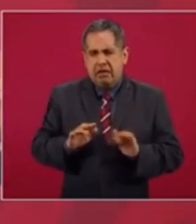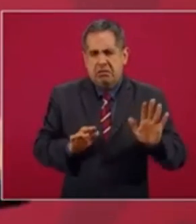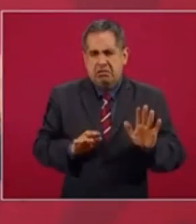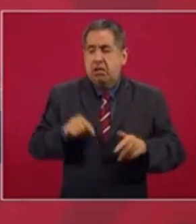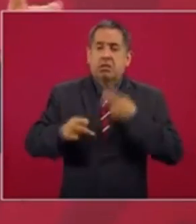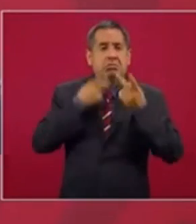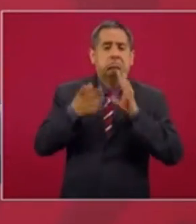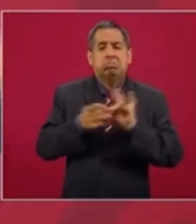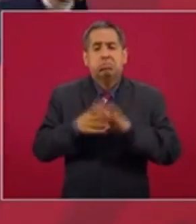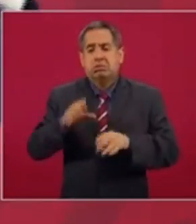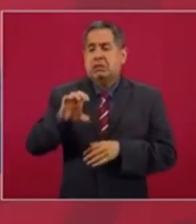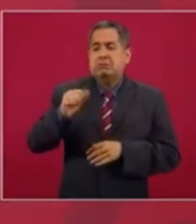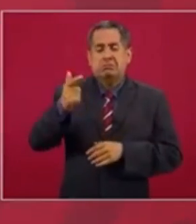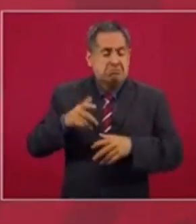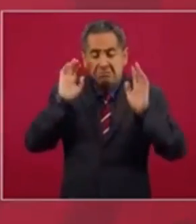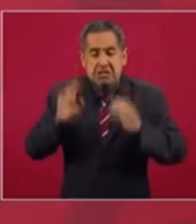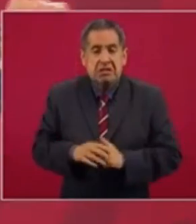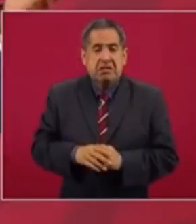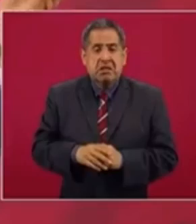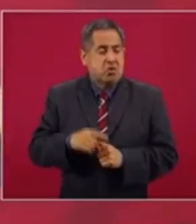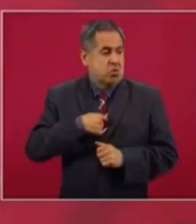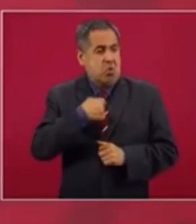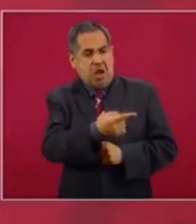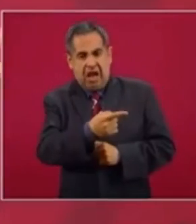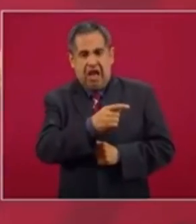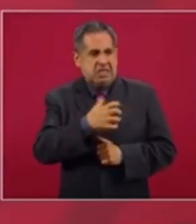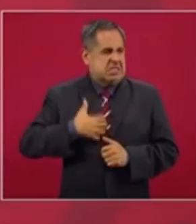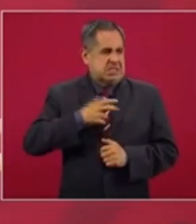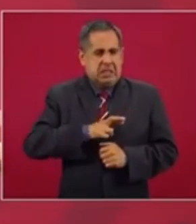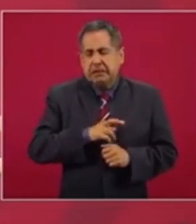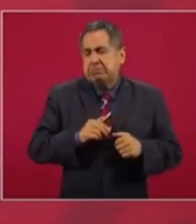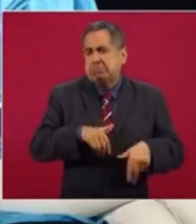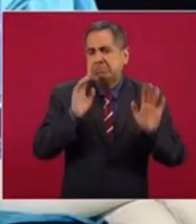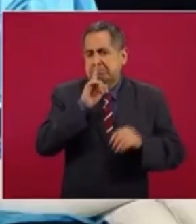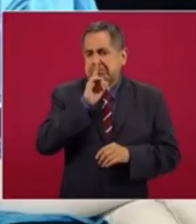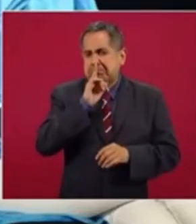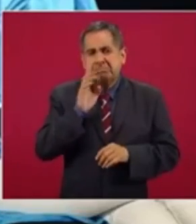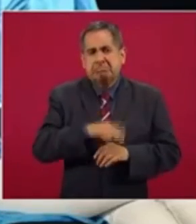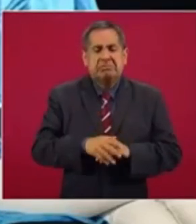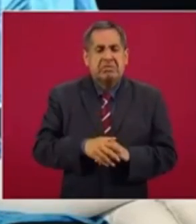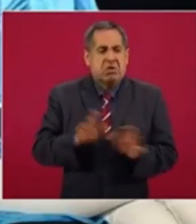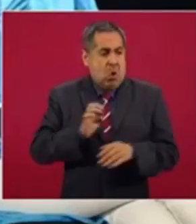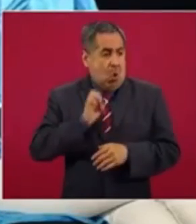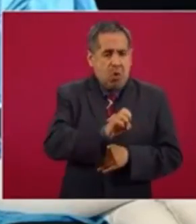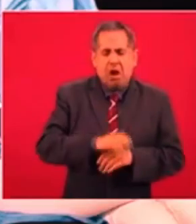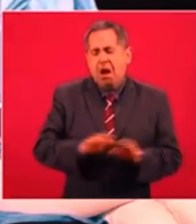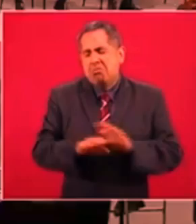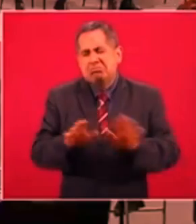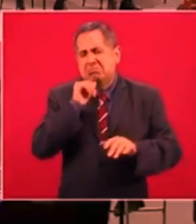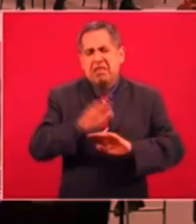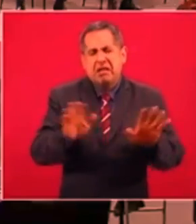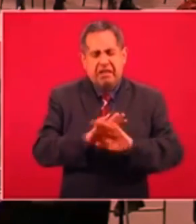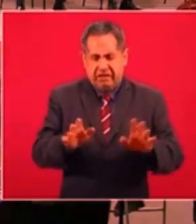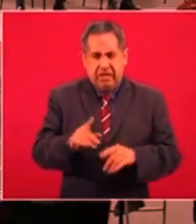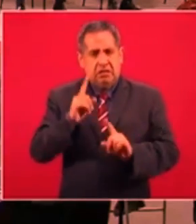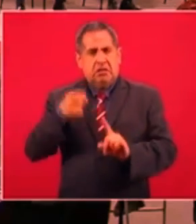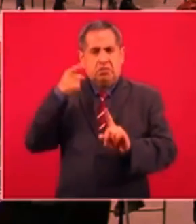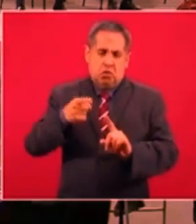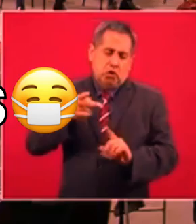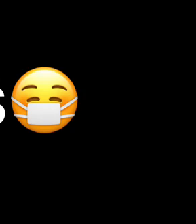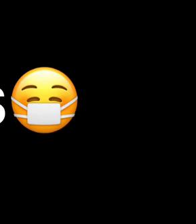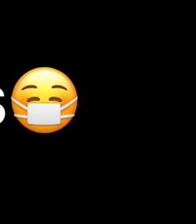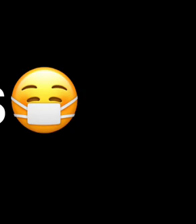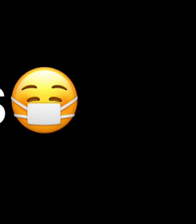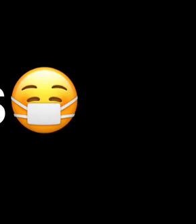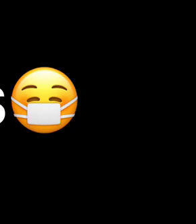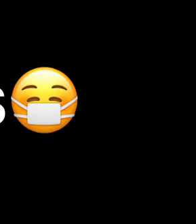Aquí estoy hablando de Salinas, pero no le tengo coraje. Mucho menos odio. No, no, no. El asunto es político.